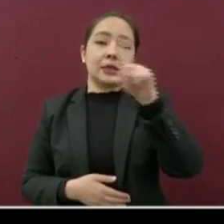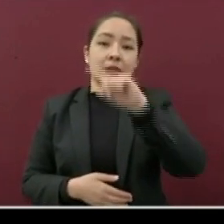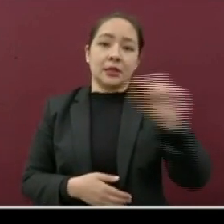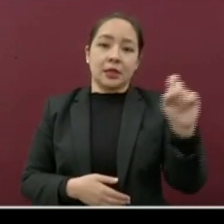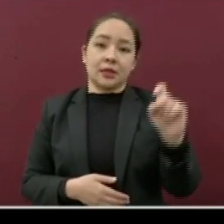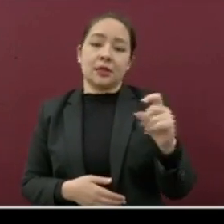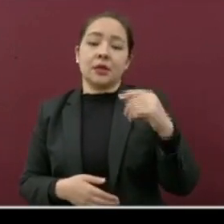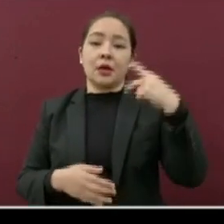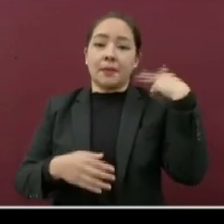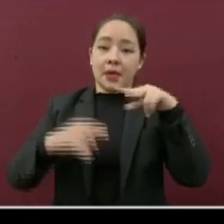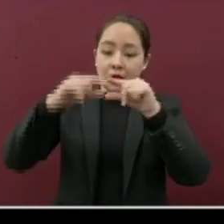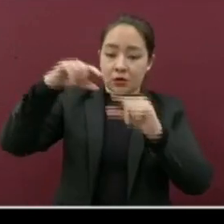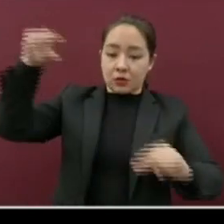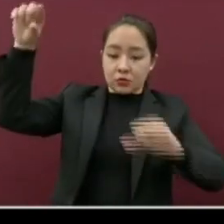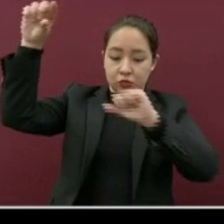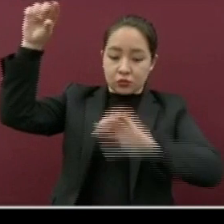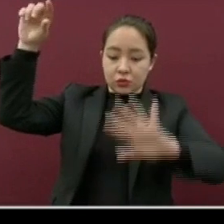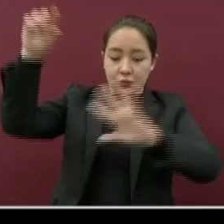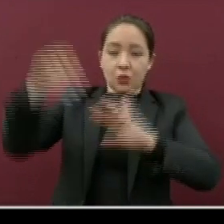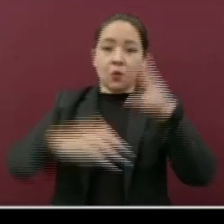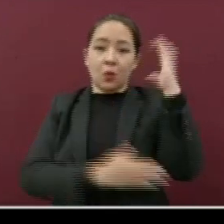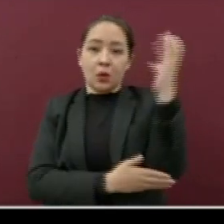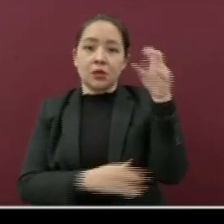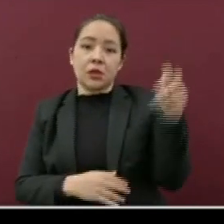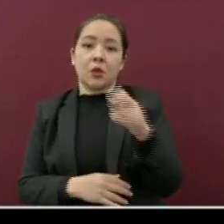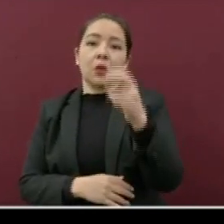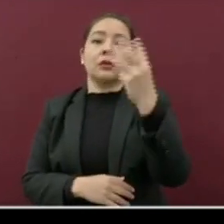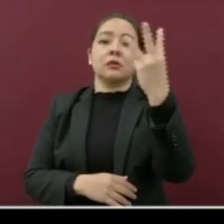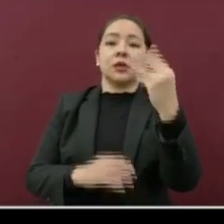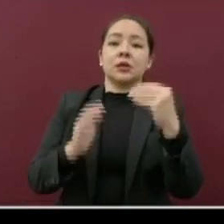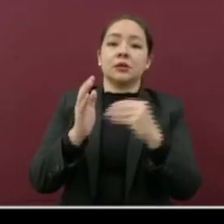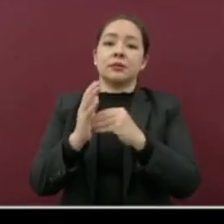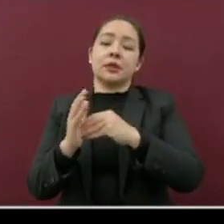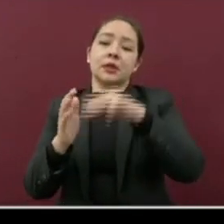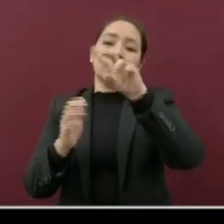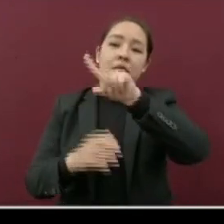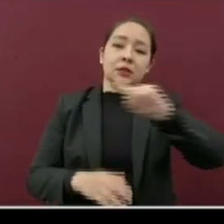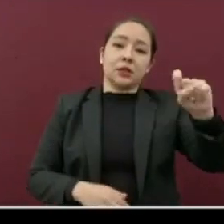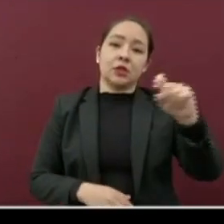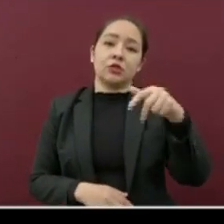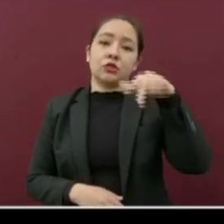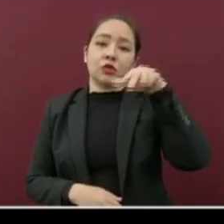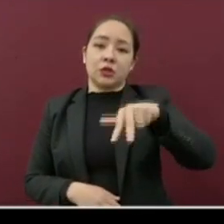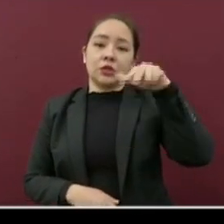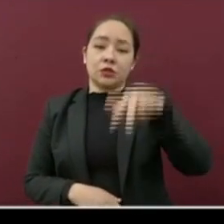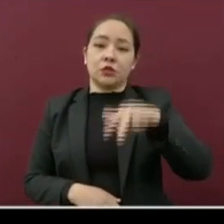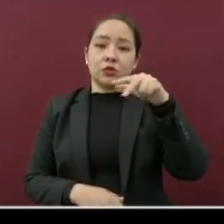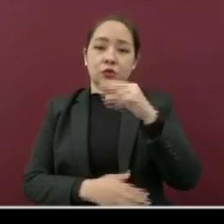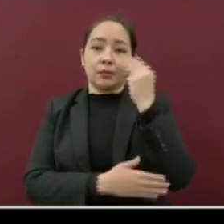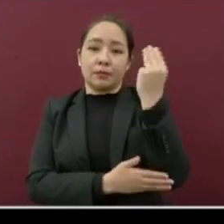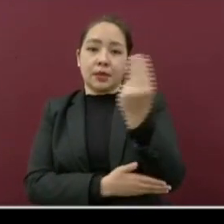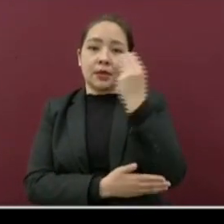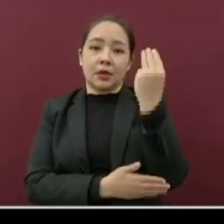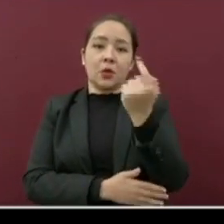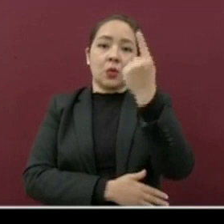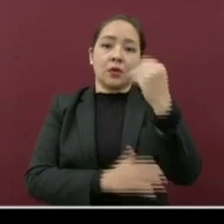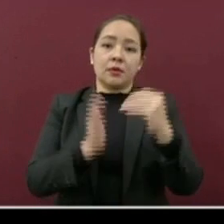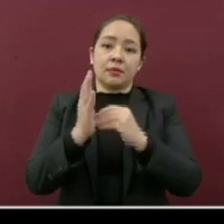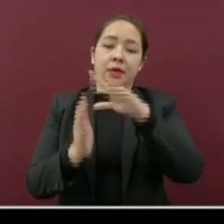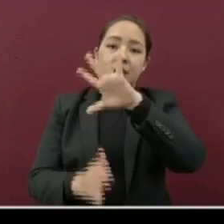Coatzacoalcos, los casos positivos suman 3,118. En Minatitlán, 1